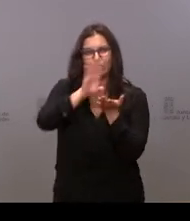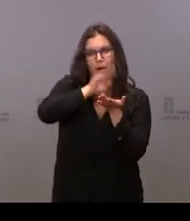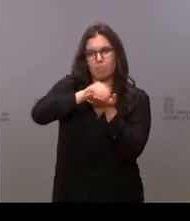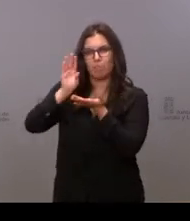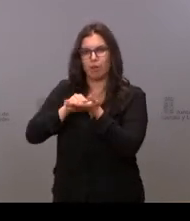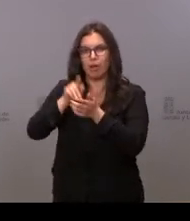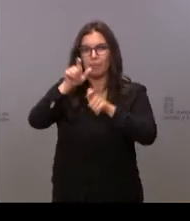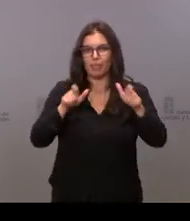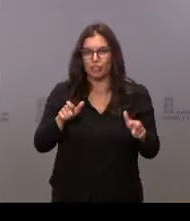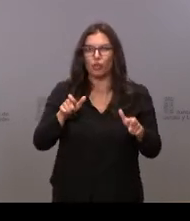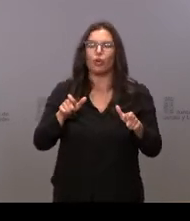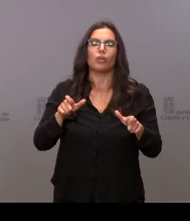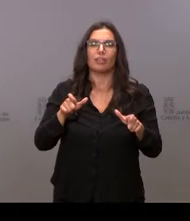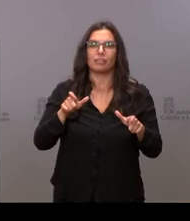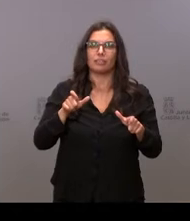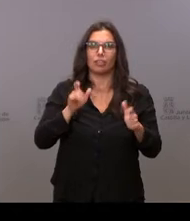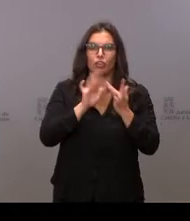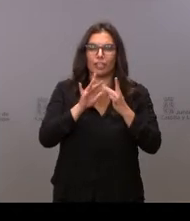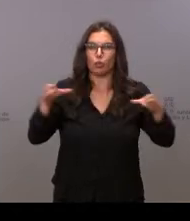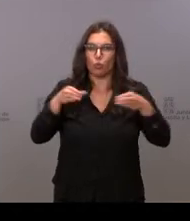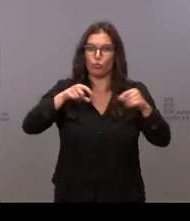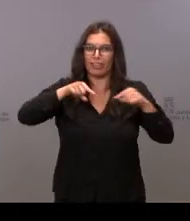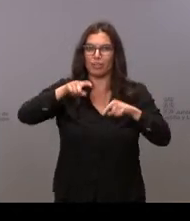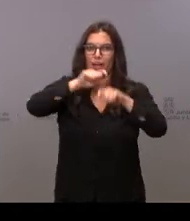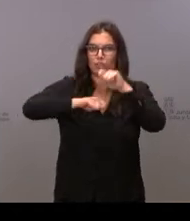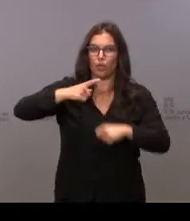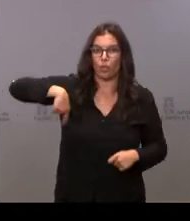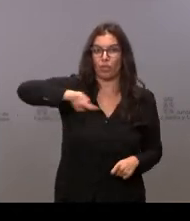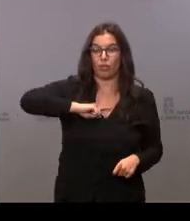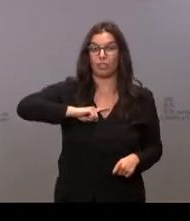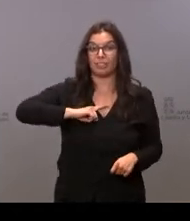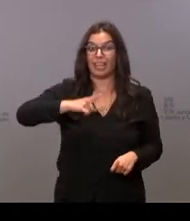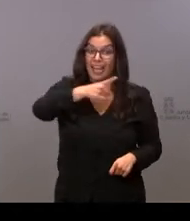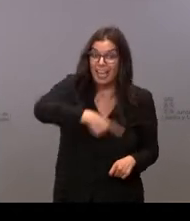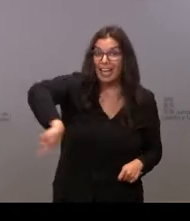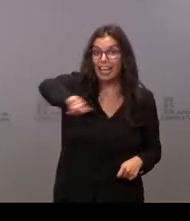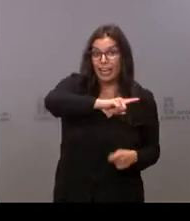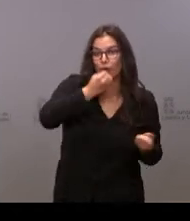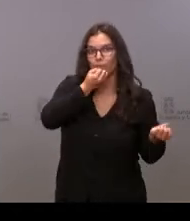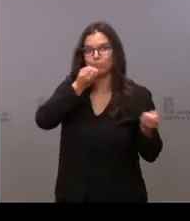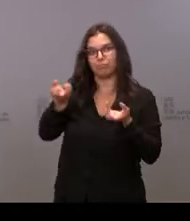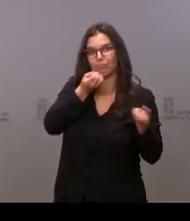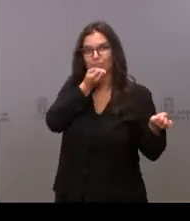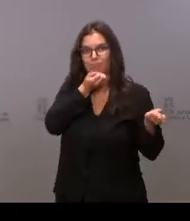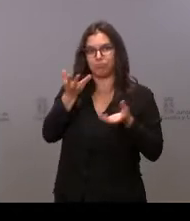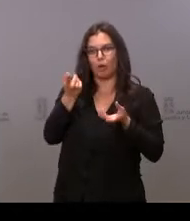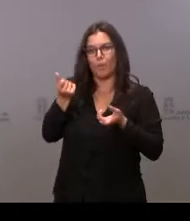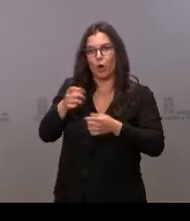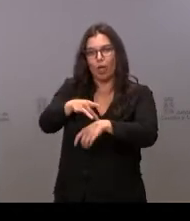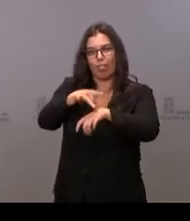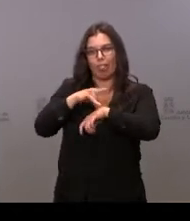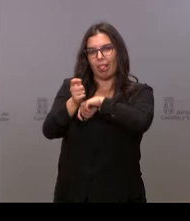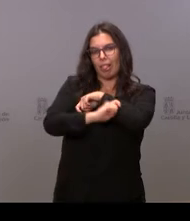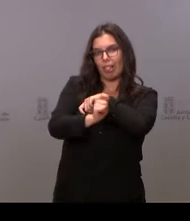miembros de las juntas directivas de las asociaciones. Tal vez ellos puedan daros pistas de